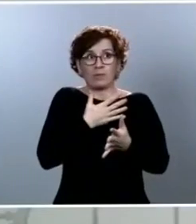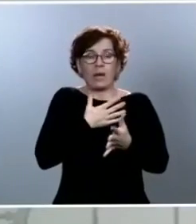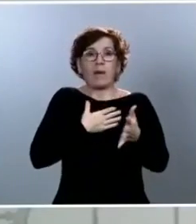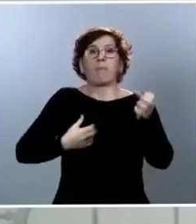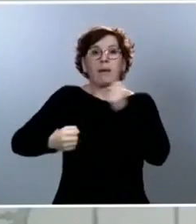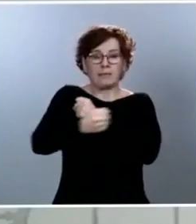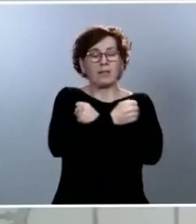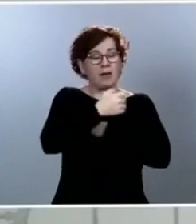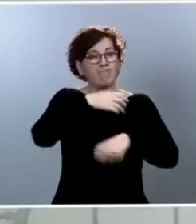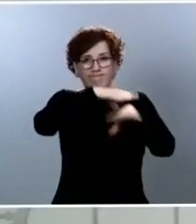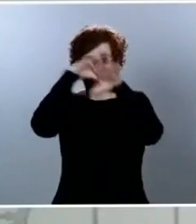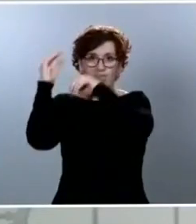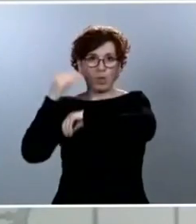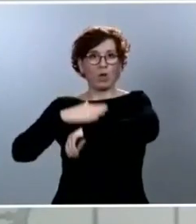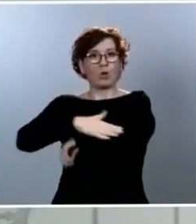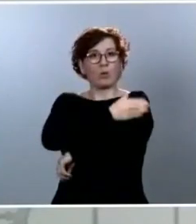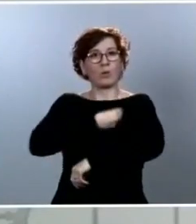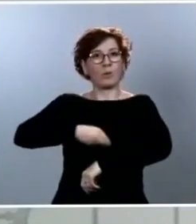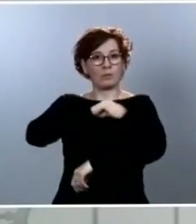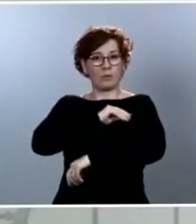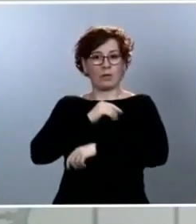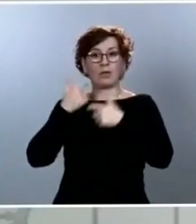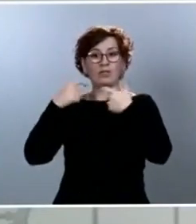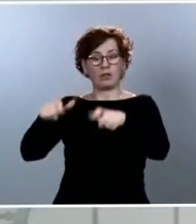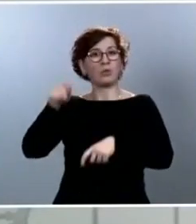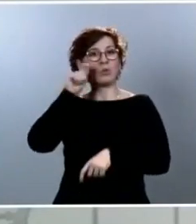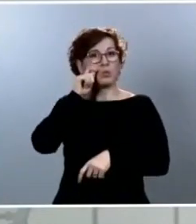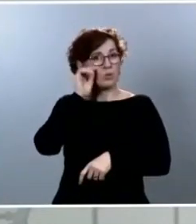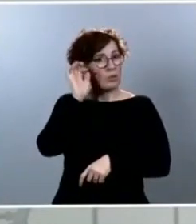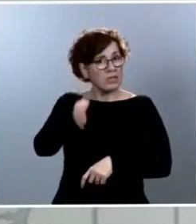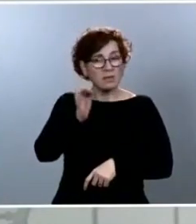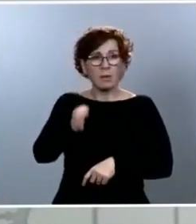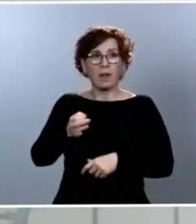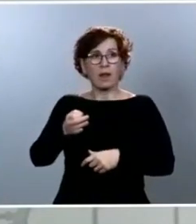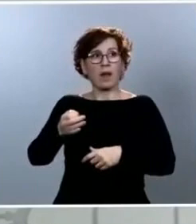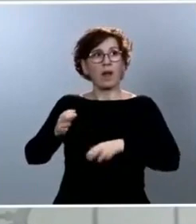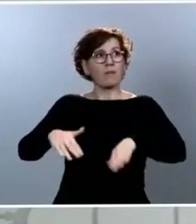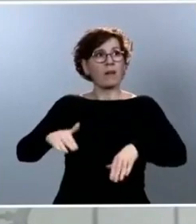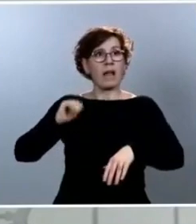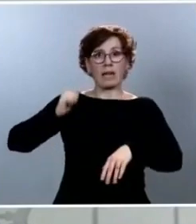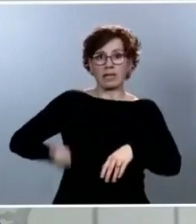sin duda alguna da muchísima riqueza y muchísimo empleo a nuestro país.